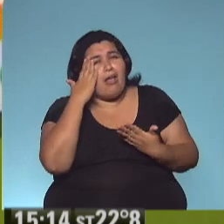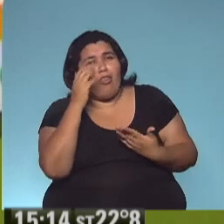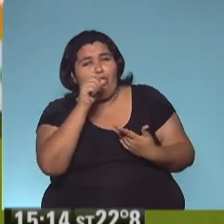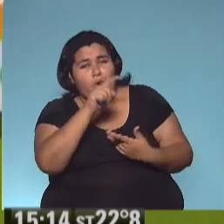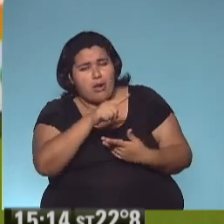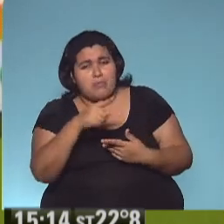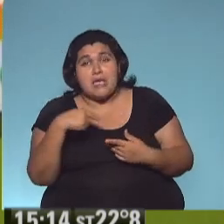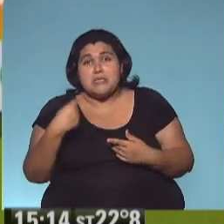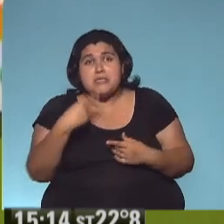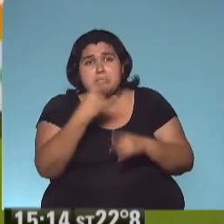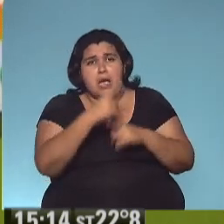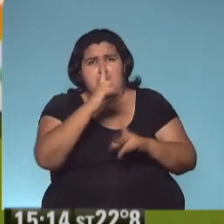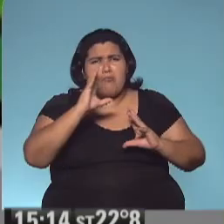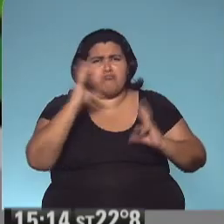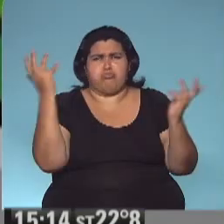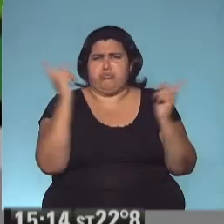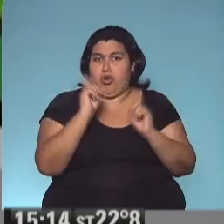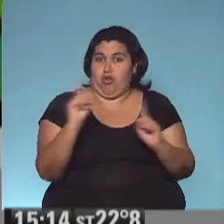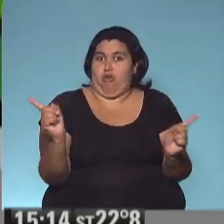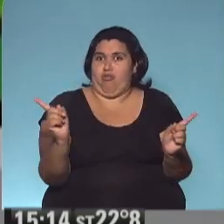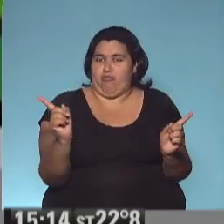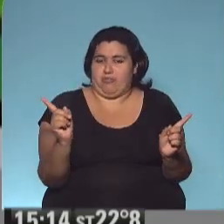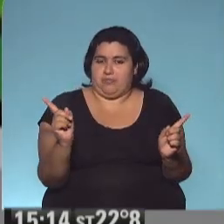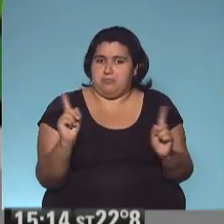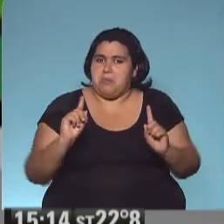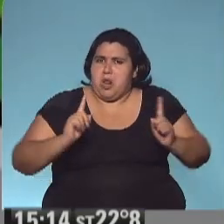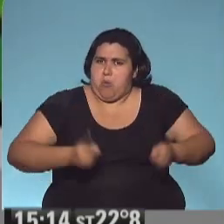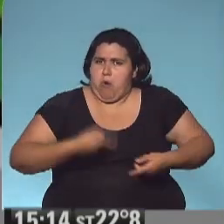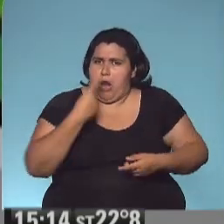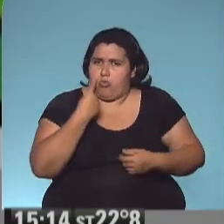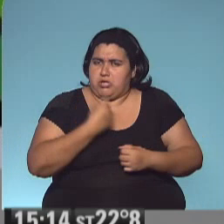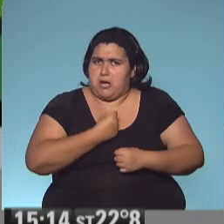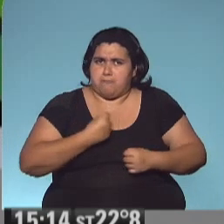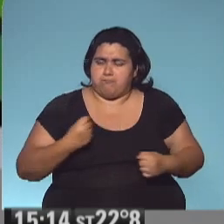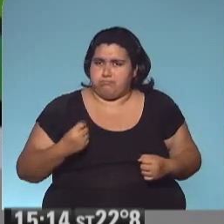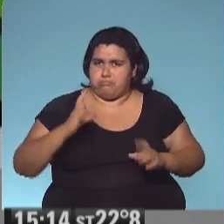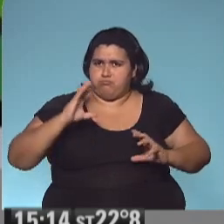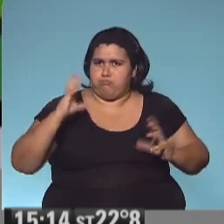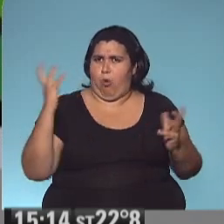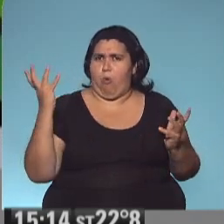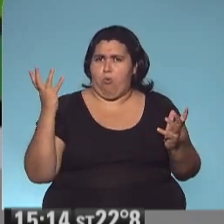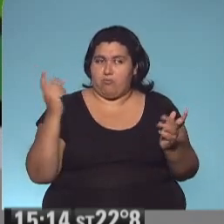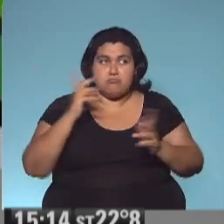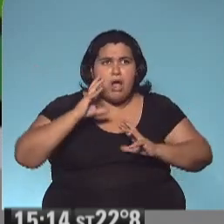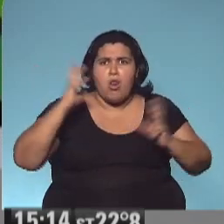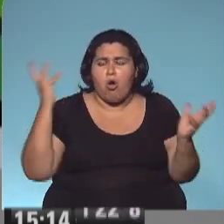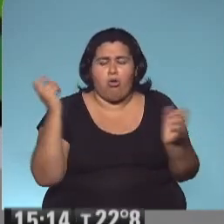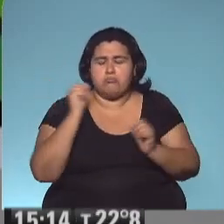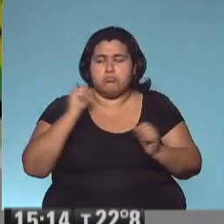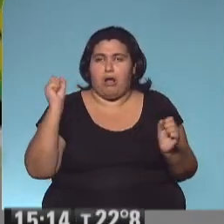Todo para que no se enojase. Pero igual un día el ogronte se enojó. Se enojó porque sí.